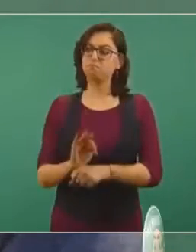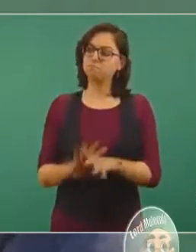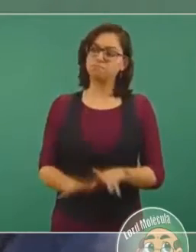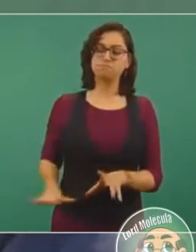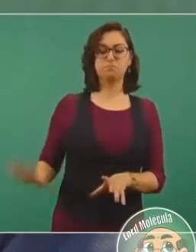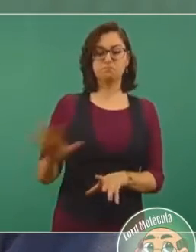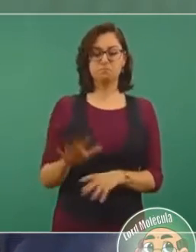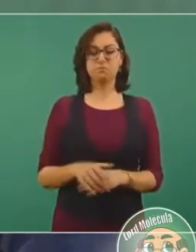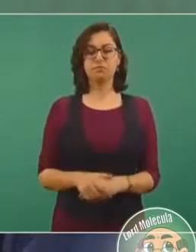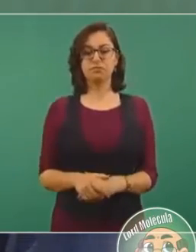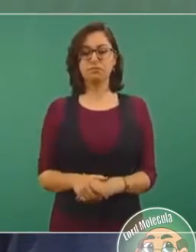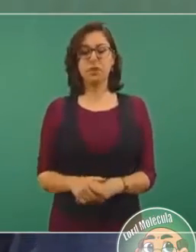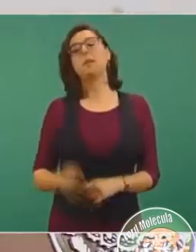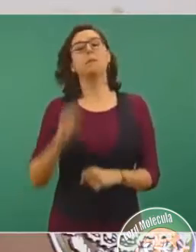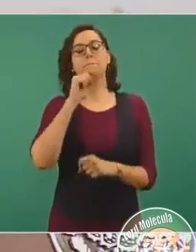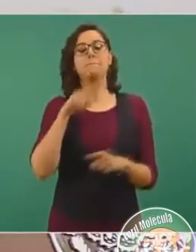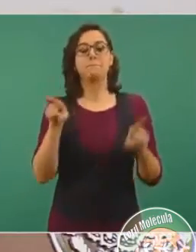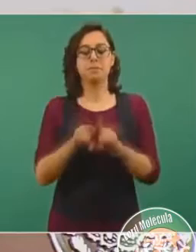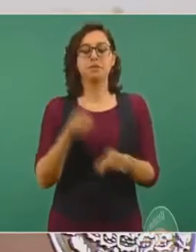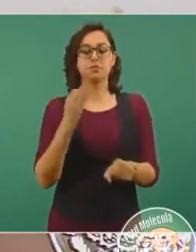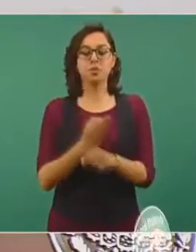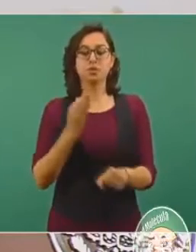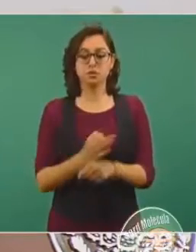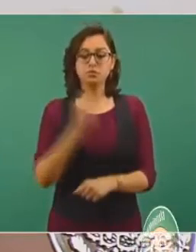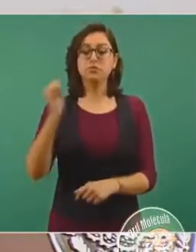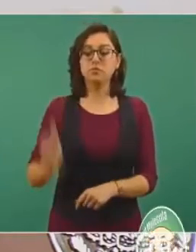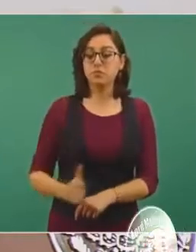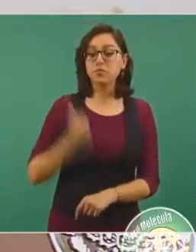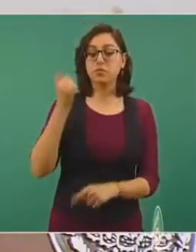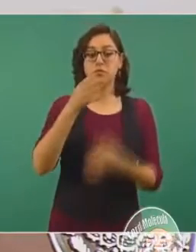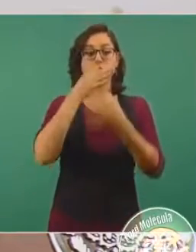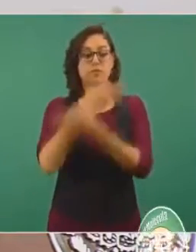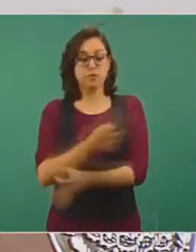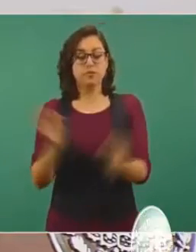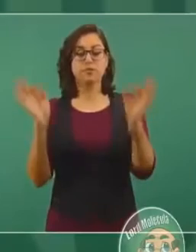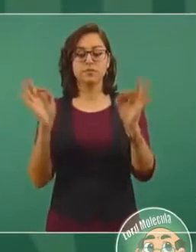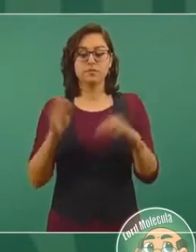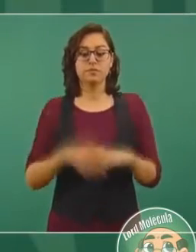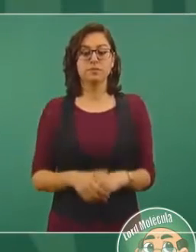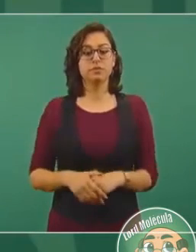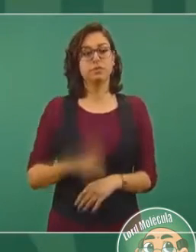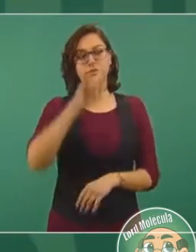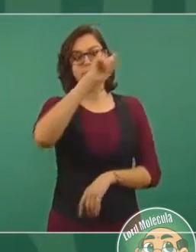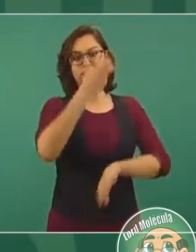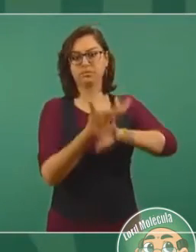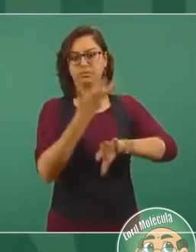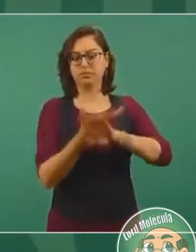También de una vez aprovecho para contestar que unos abogados en Nueva York